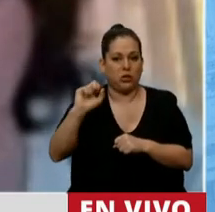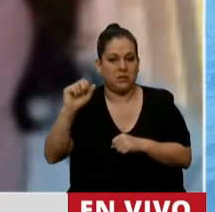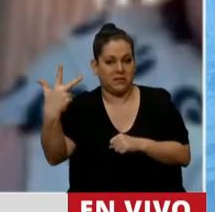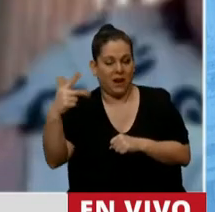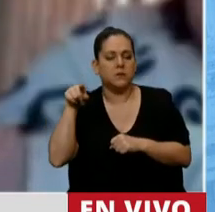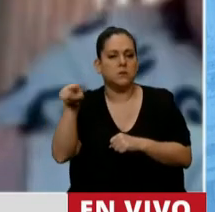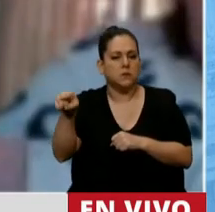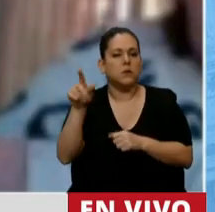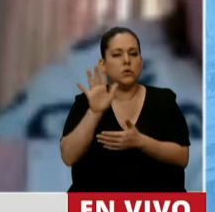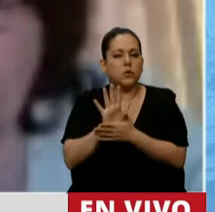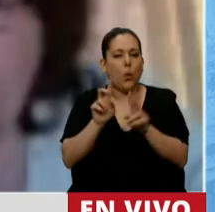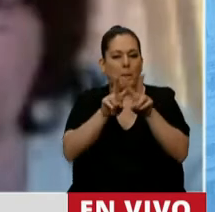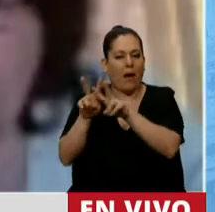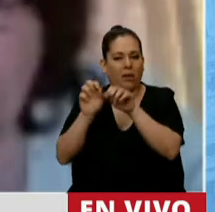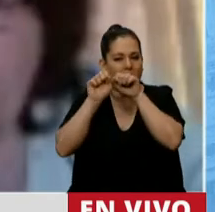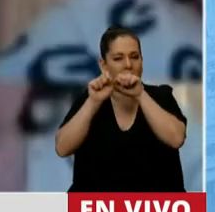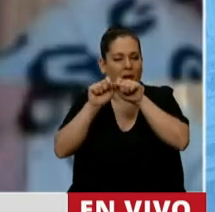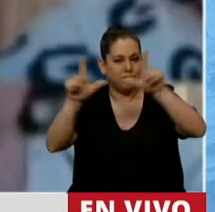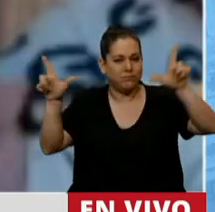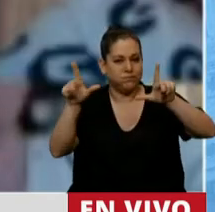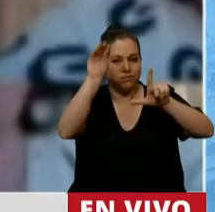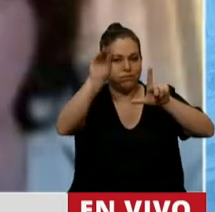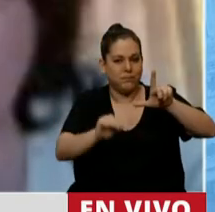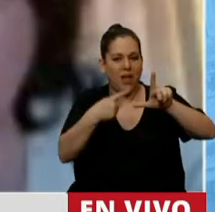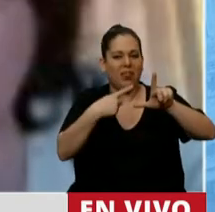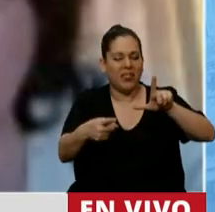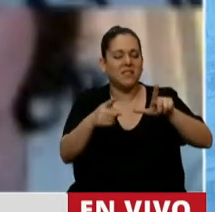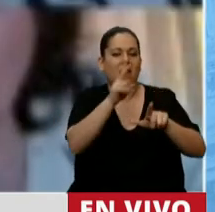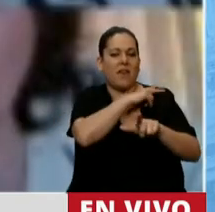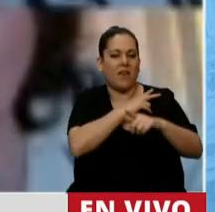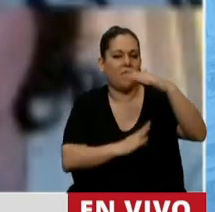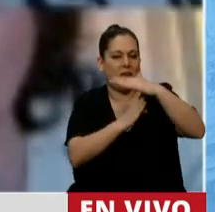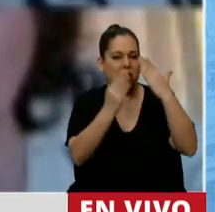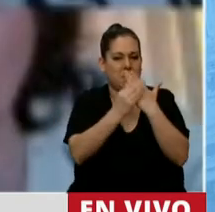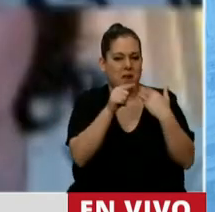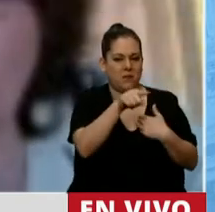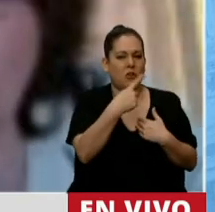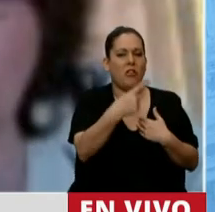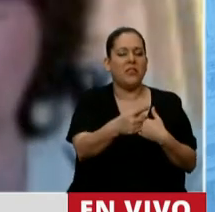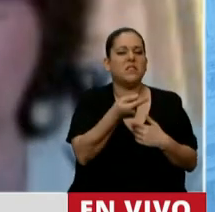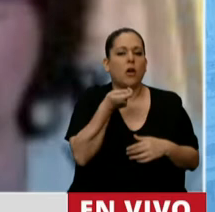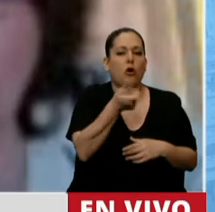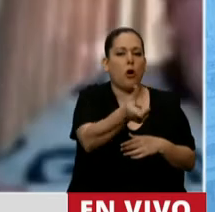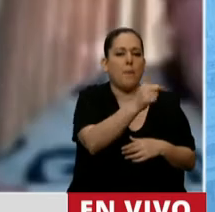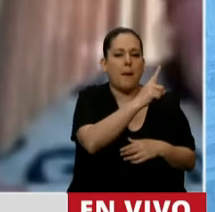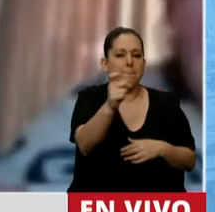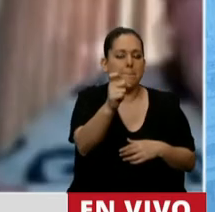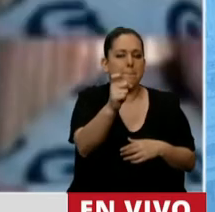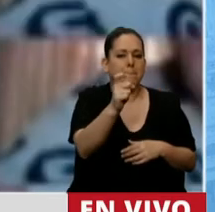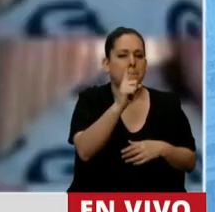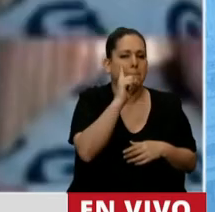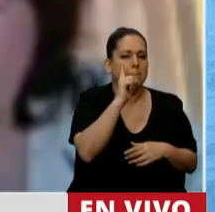la fatura del gabinete y donde se requiere, entre otras cosas, la compra de 100 millones de unidades de fundas de